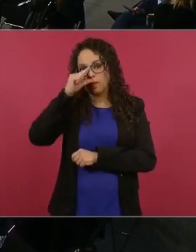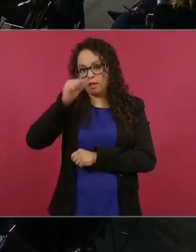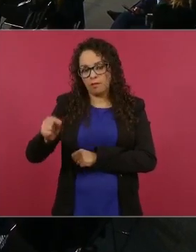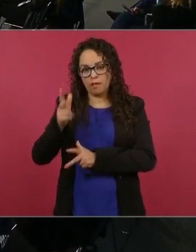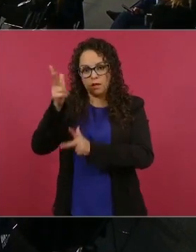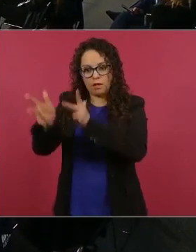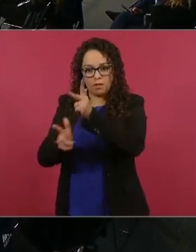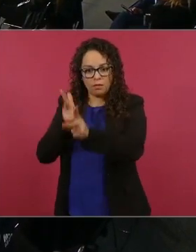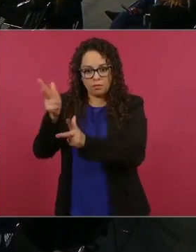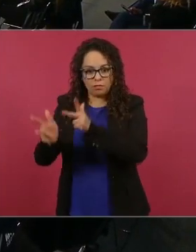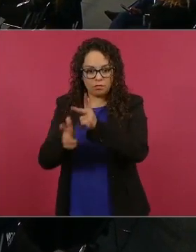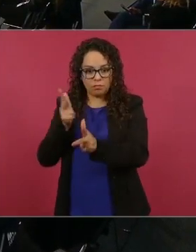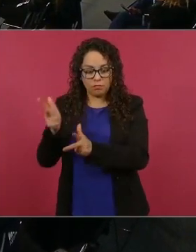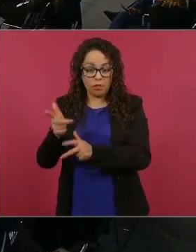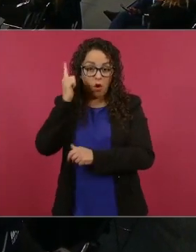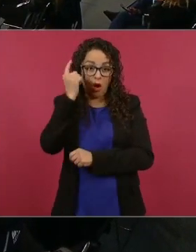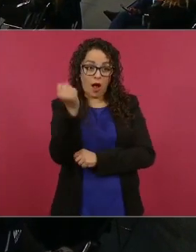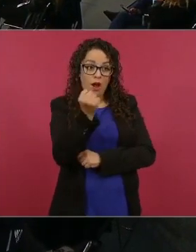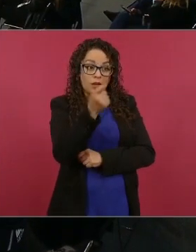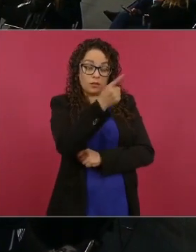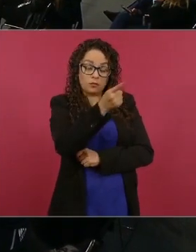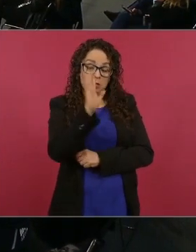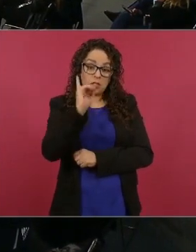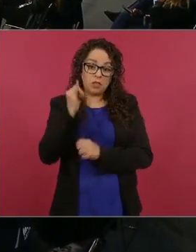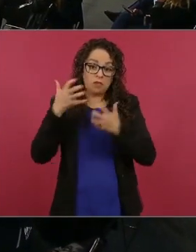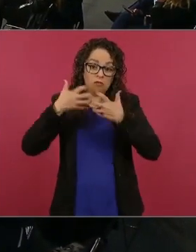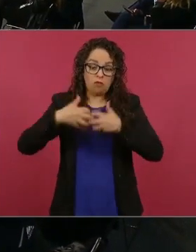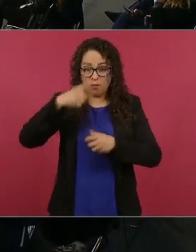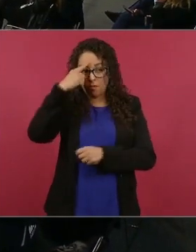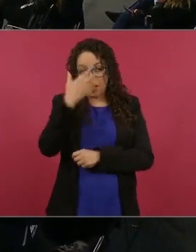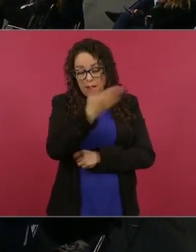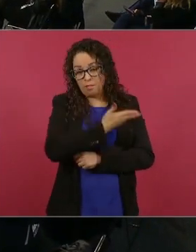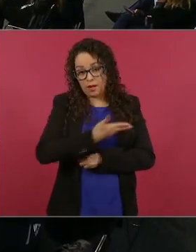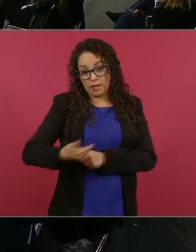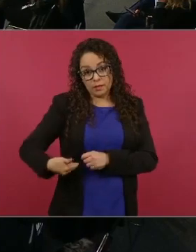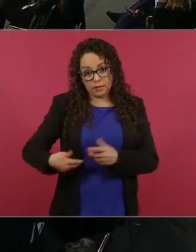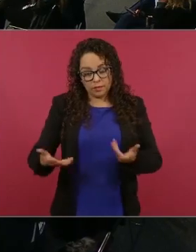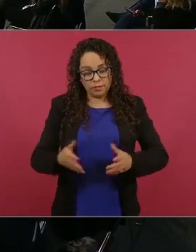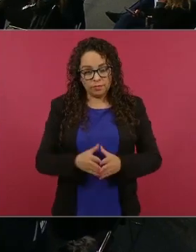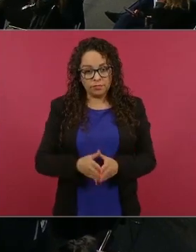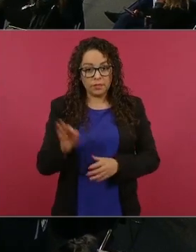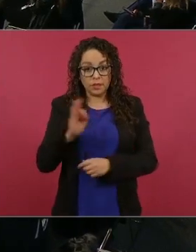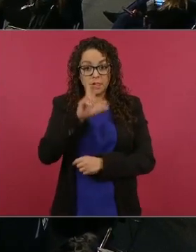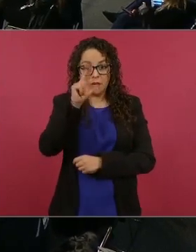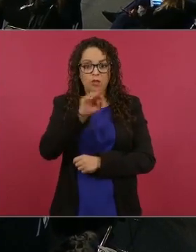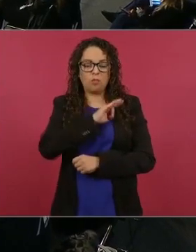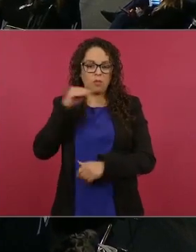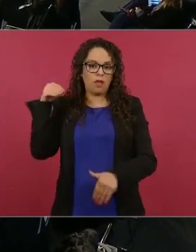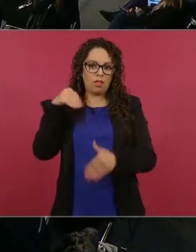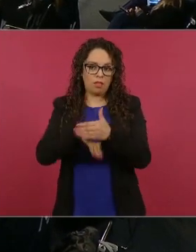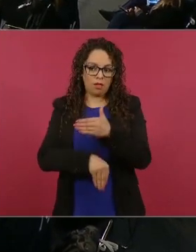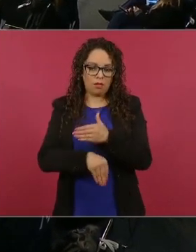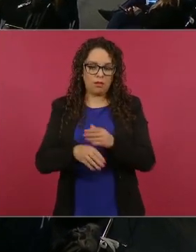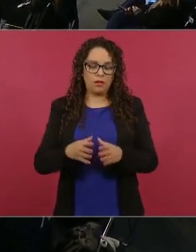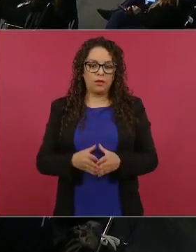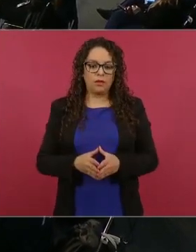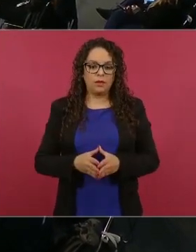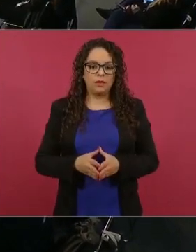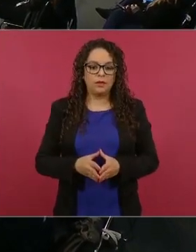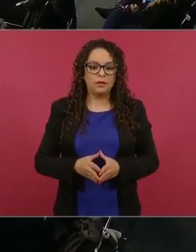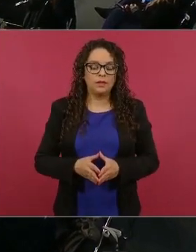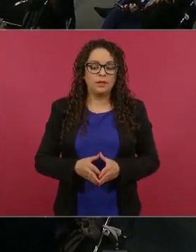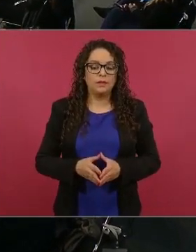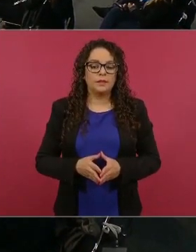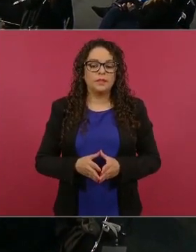que Lula y Kirchner el barrovento también consignó en esa fecha que en la fecha de la nota